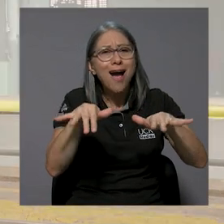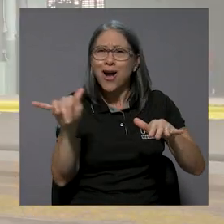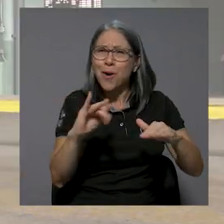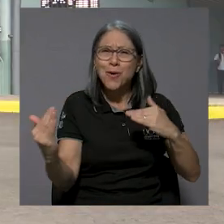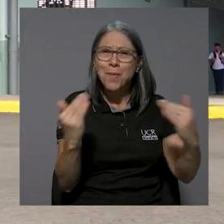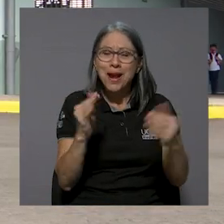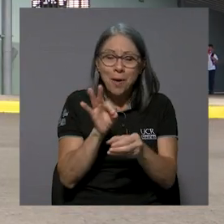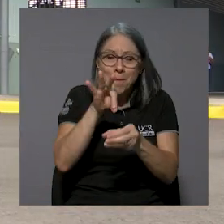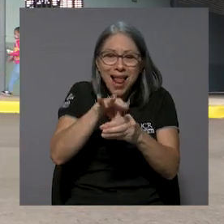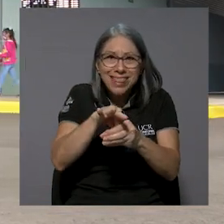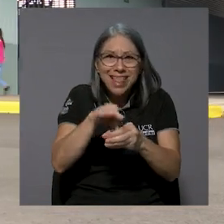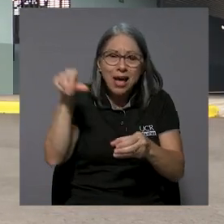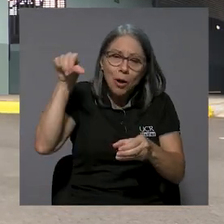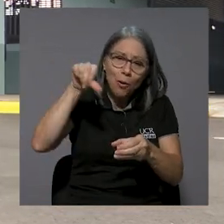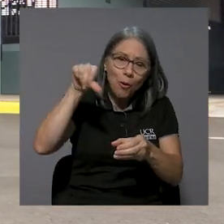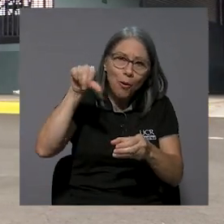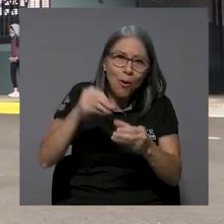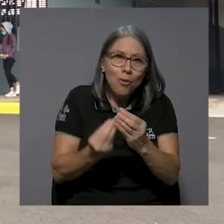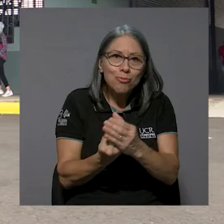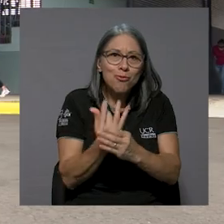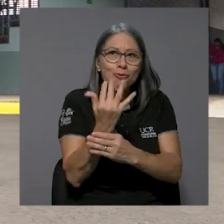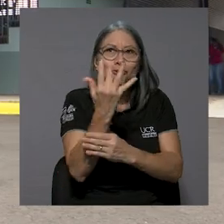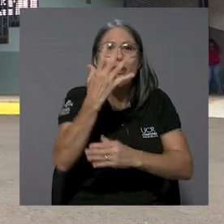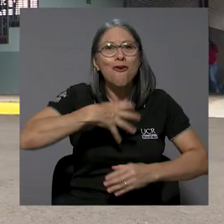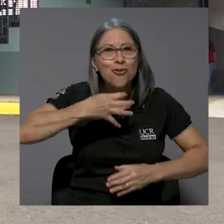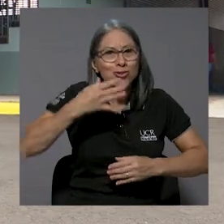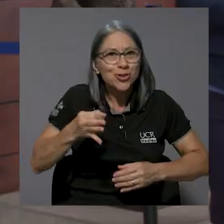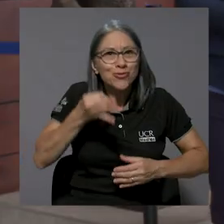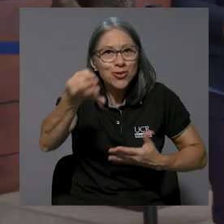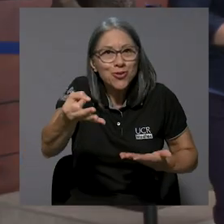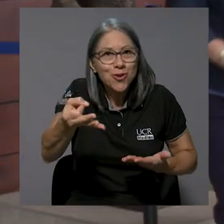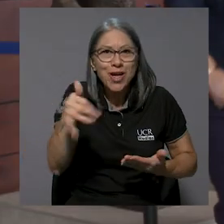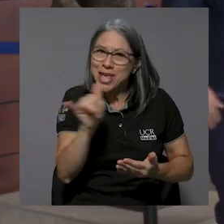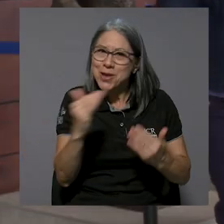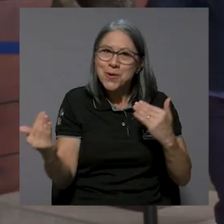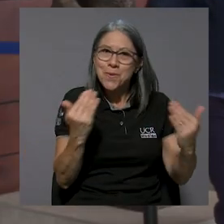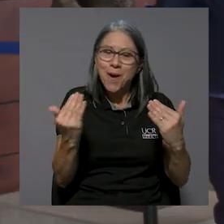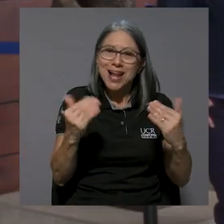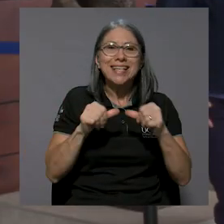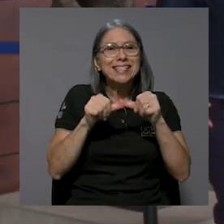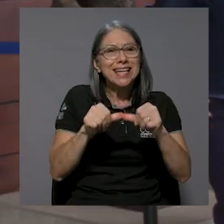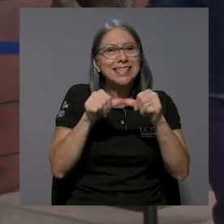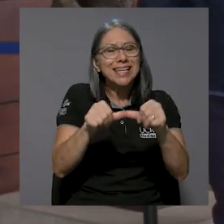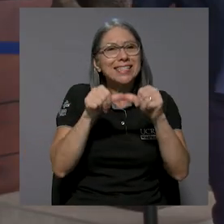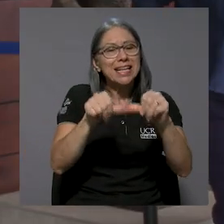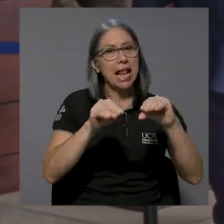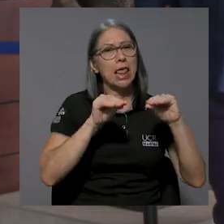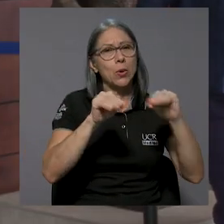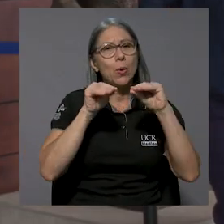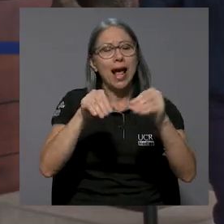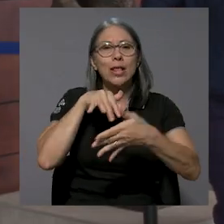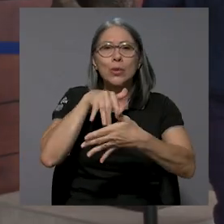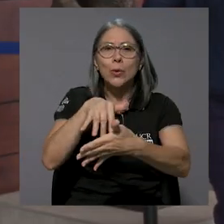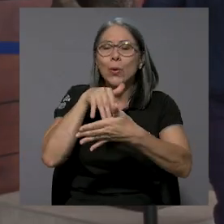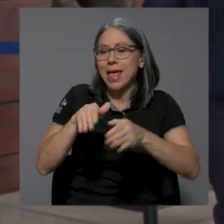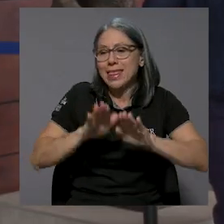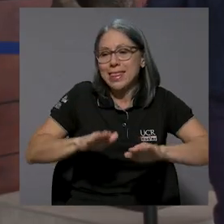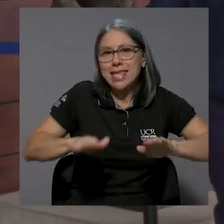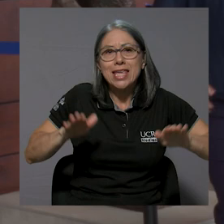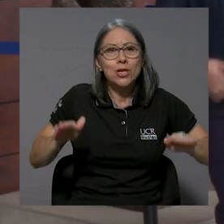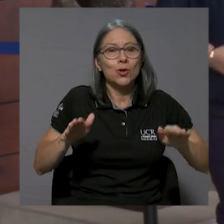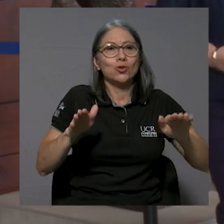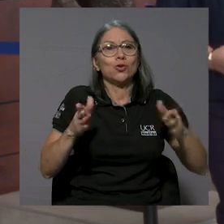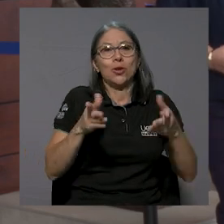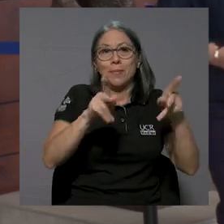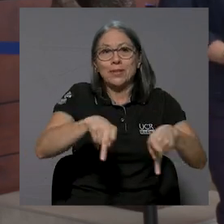regando esa plantita para que dé frutos. Así que es seguir educando a nuestra población, nuestros hijos, nuestros